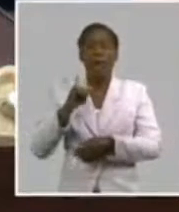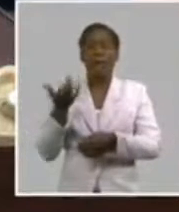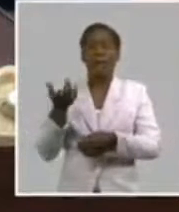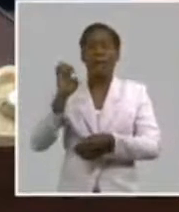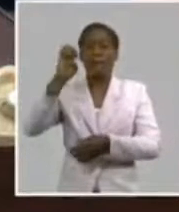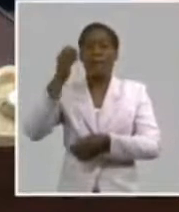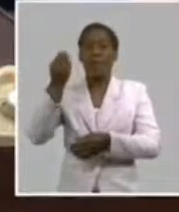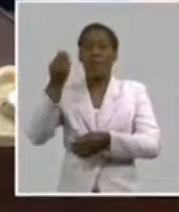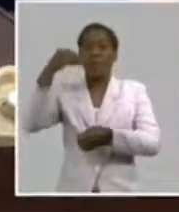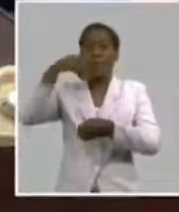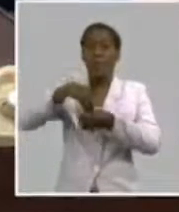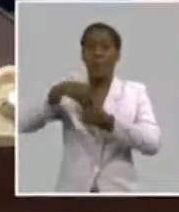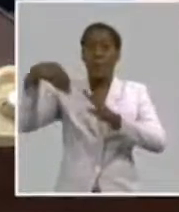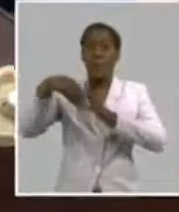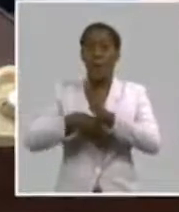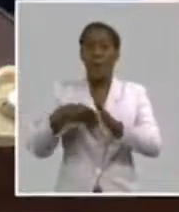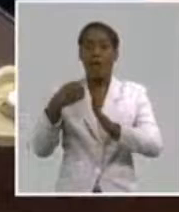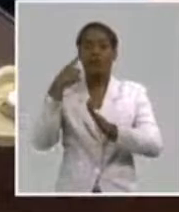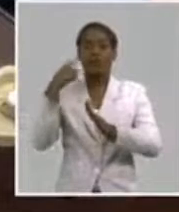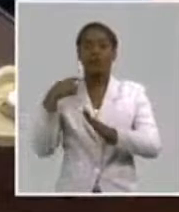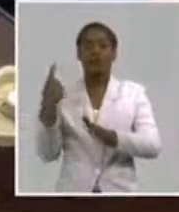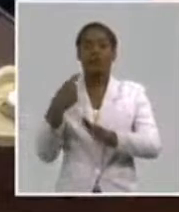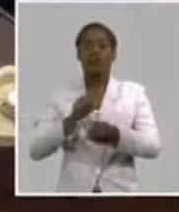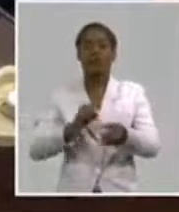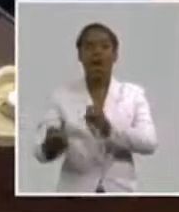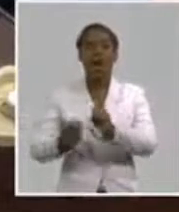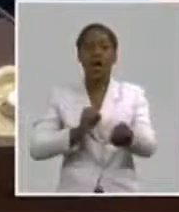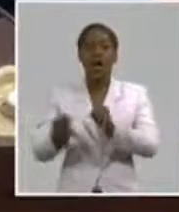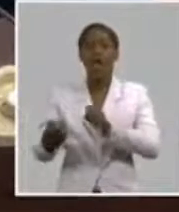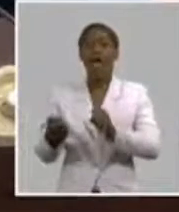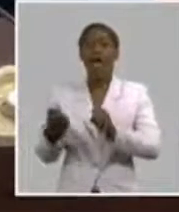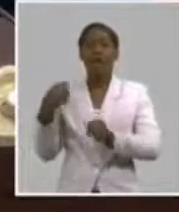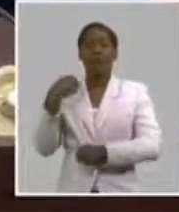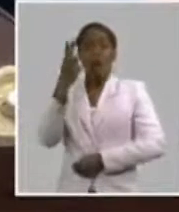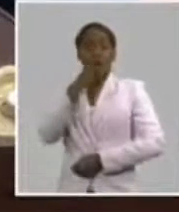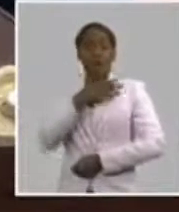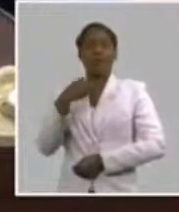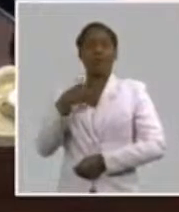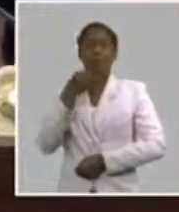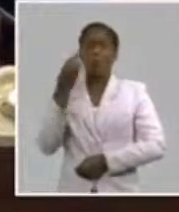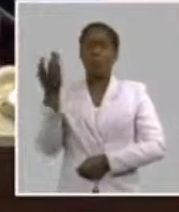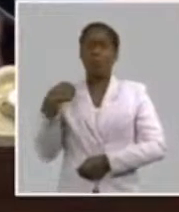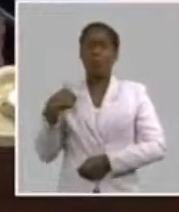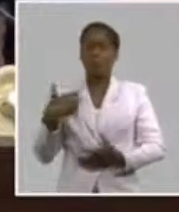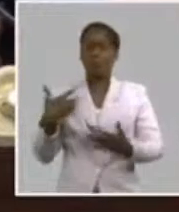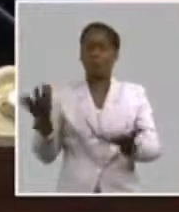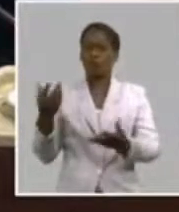Esa es una cualidad que tienen que tener los cuadros. La otra, tienen que tener sensibilidad con los problemas de la gente.